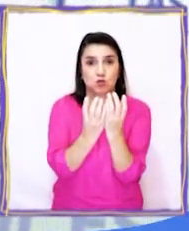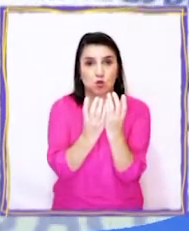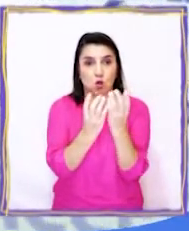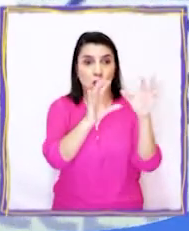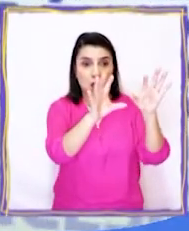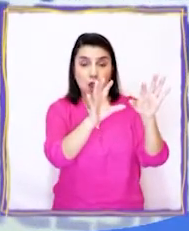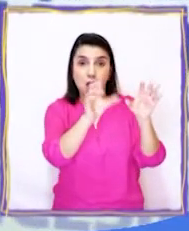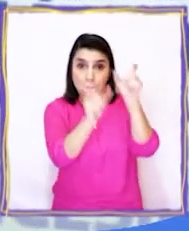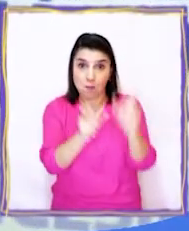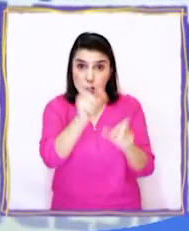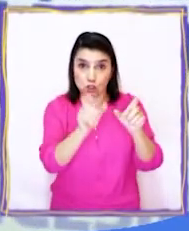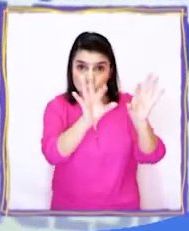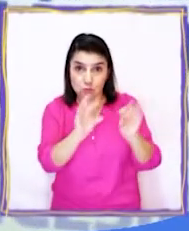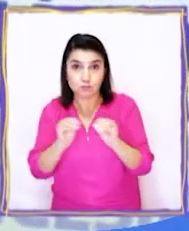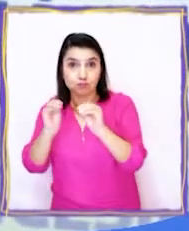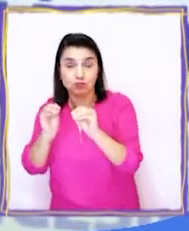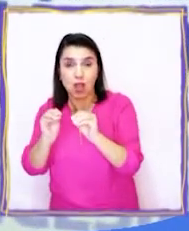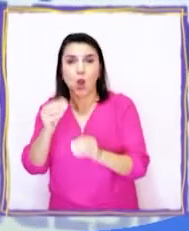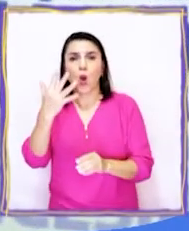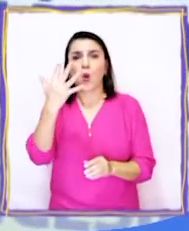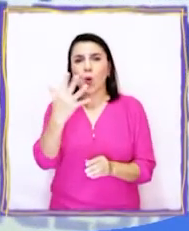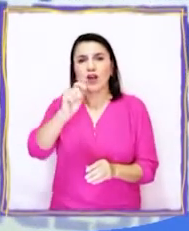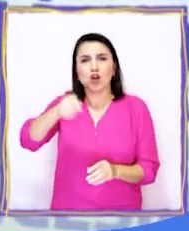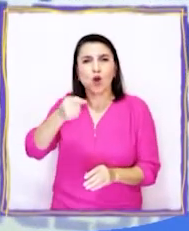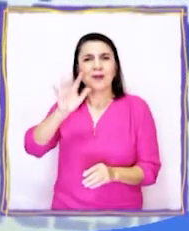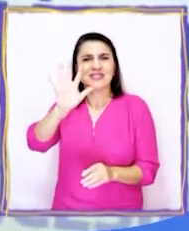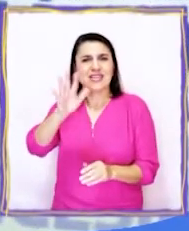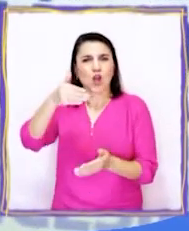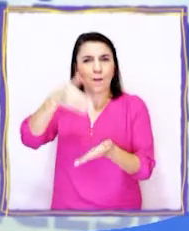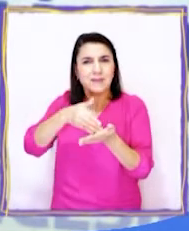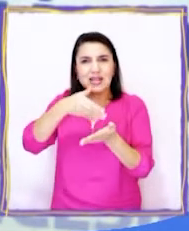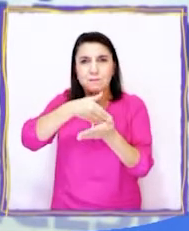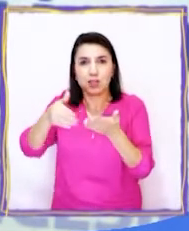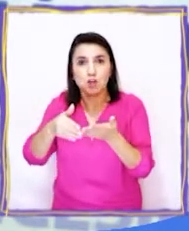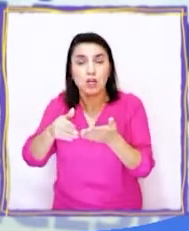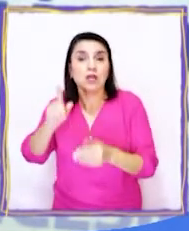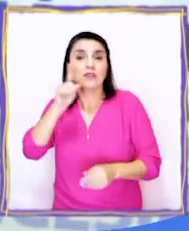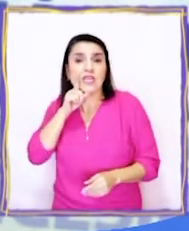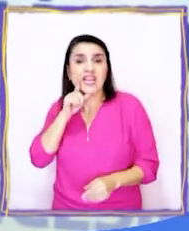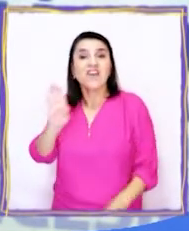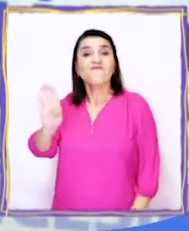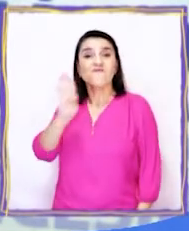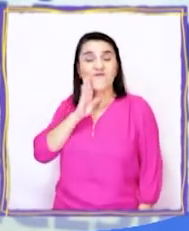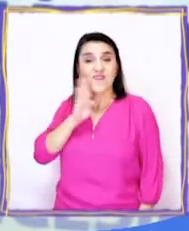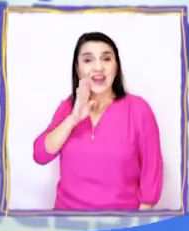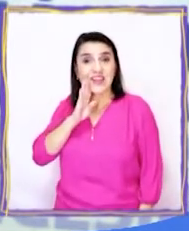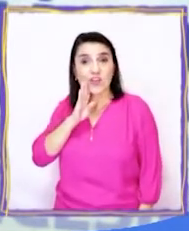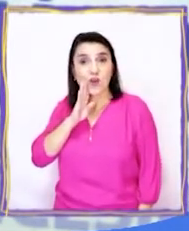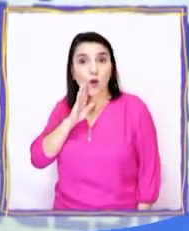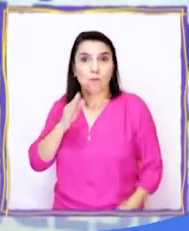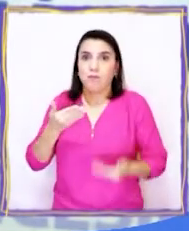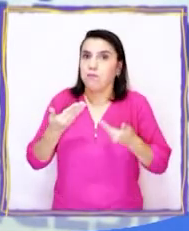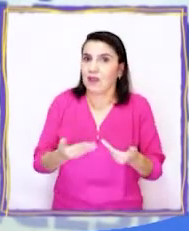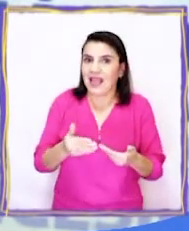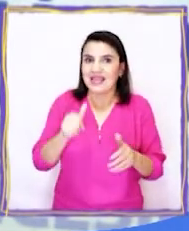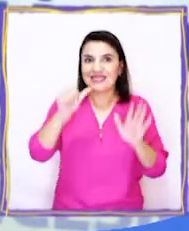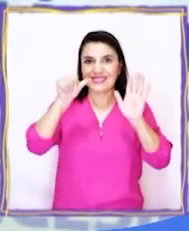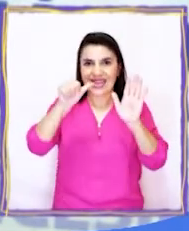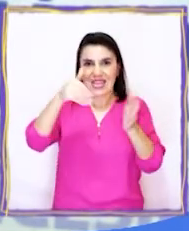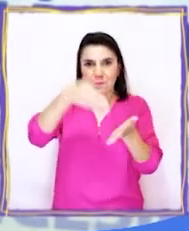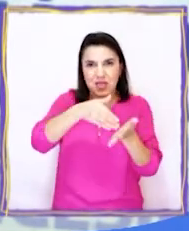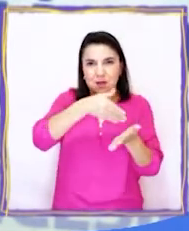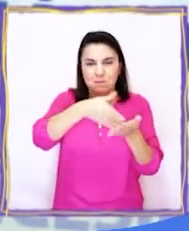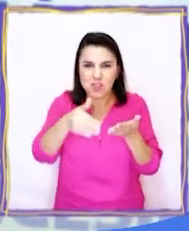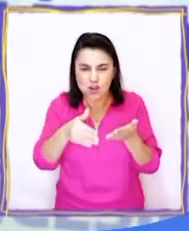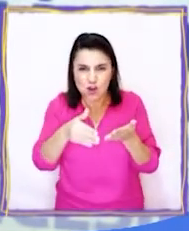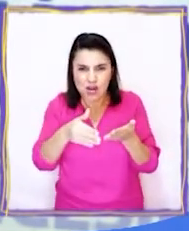4,5.000 millones tienen acceso a un inodoro, mientras que 6.000 millones tienen acceso a un